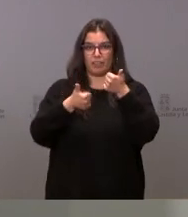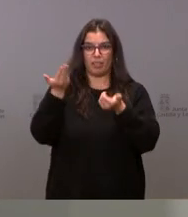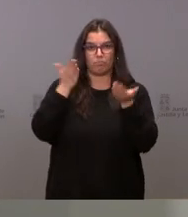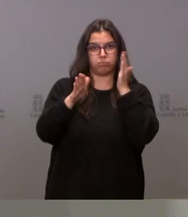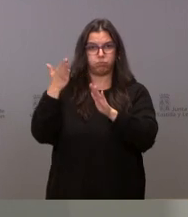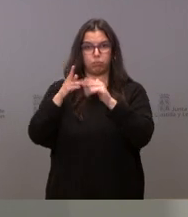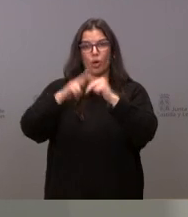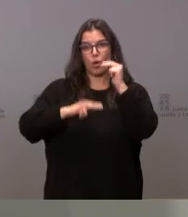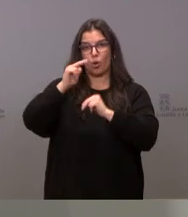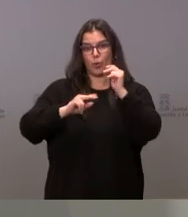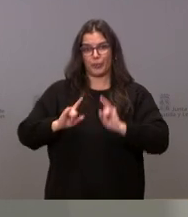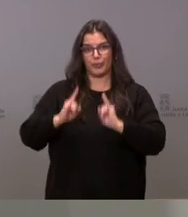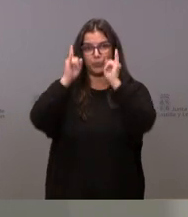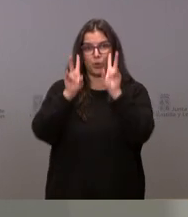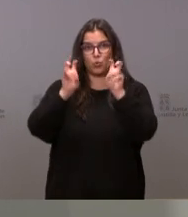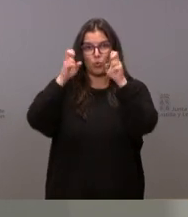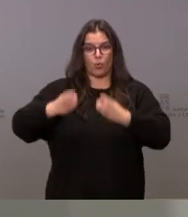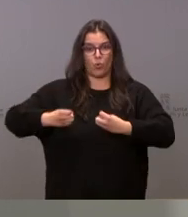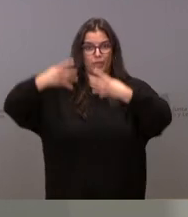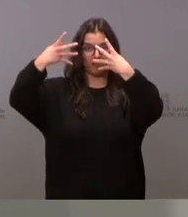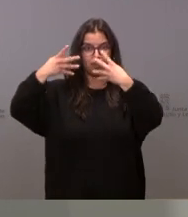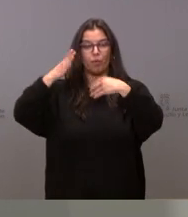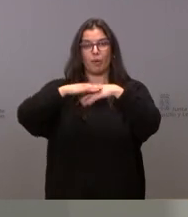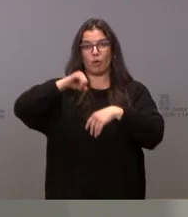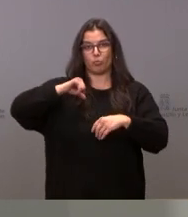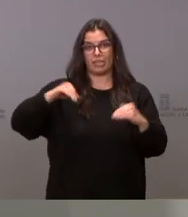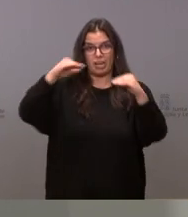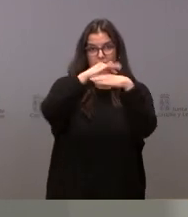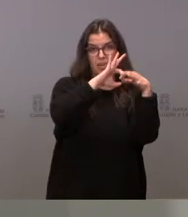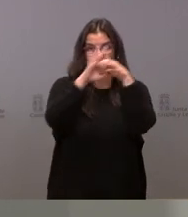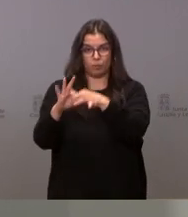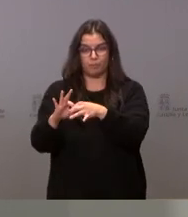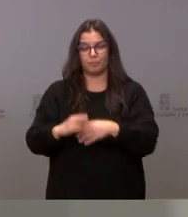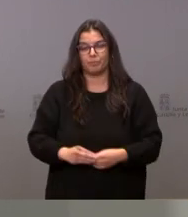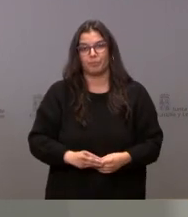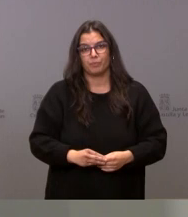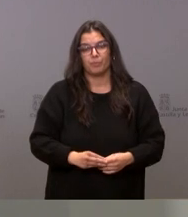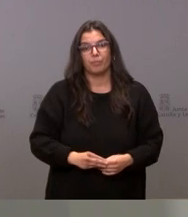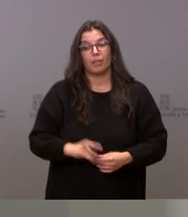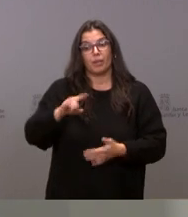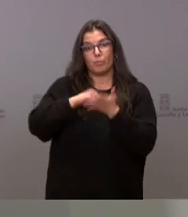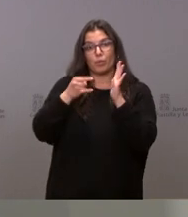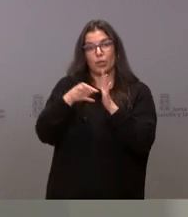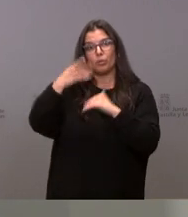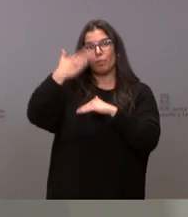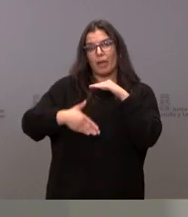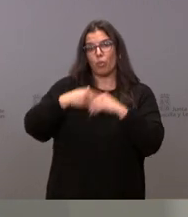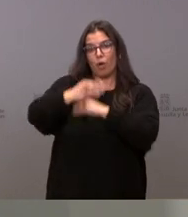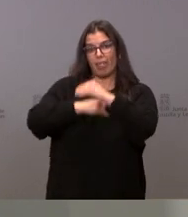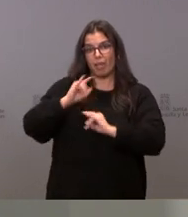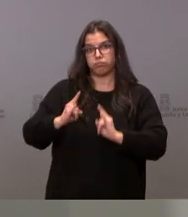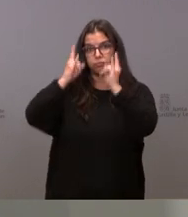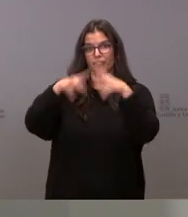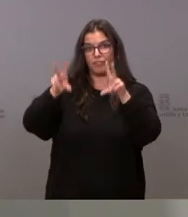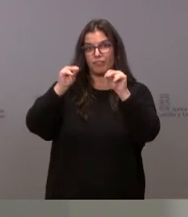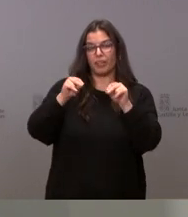construcción del nuevo edificio de consultas externas del Hospital Clínico Universitario de Valladolid. Proyecto que va a tener un plazo de ejecución de